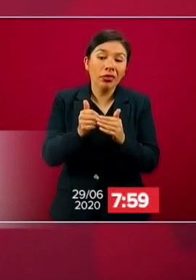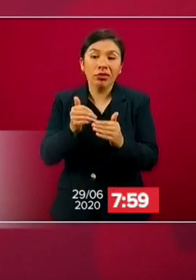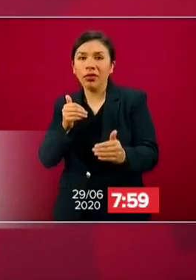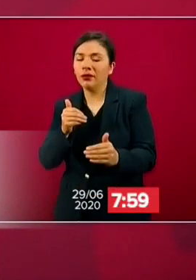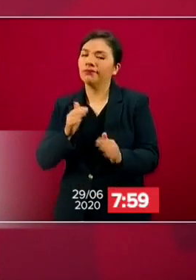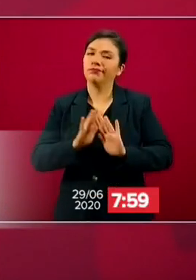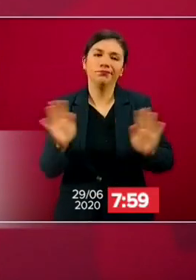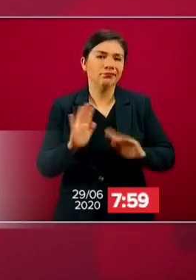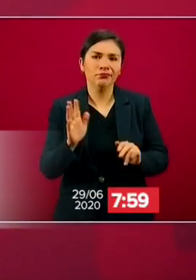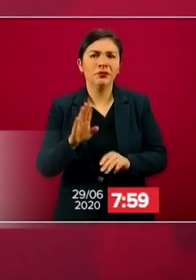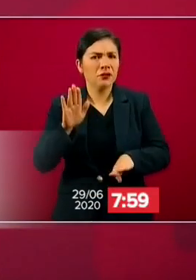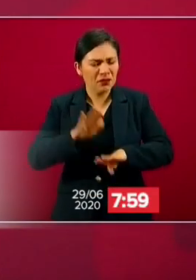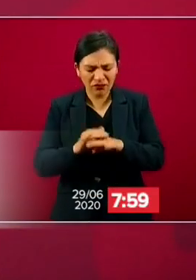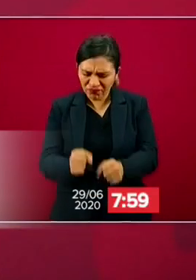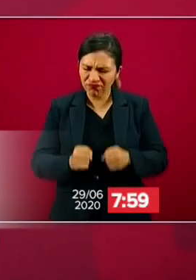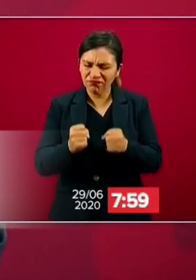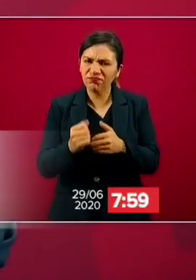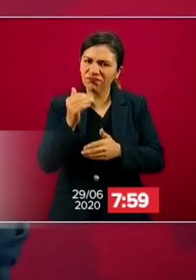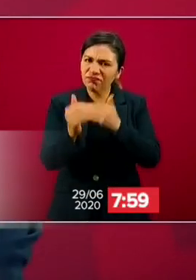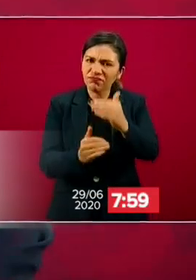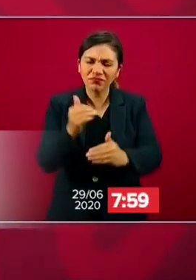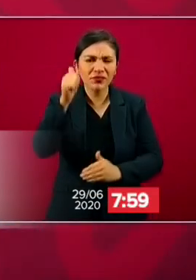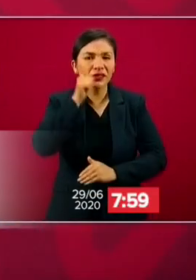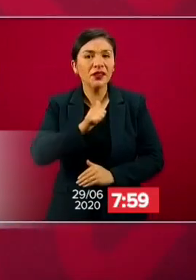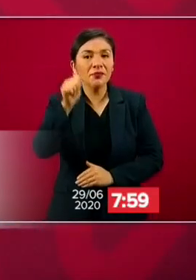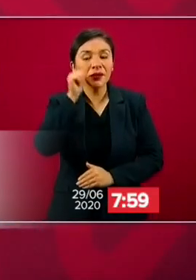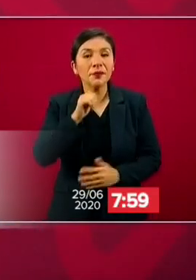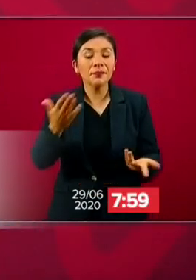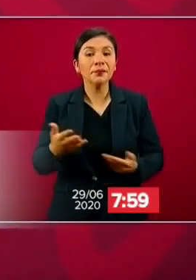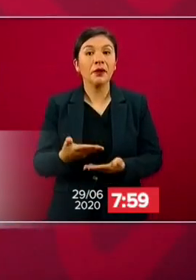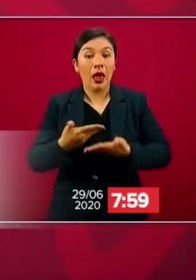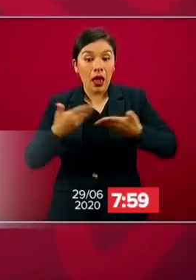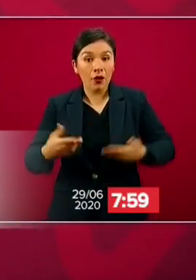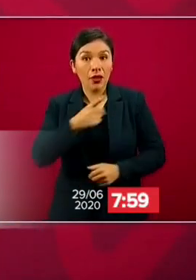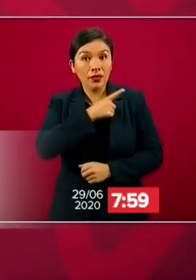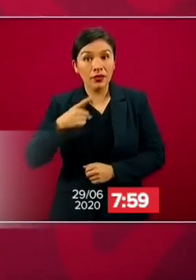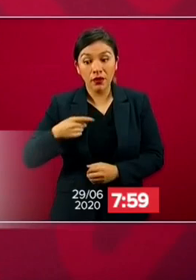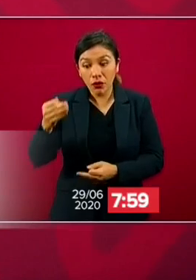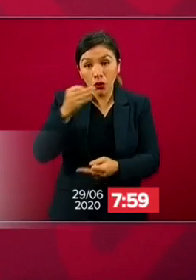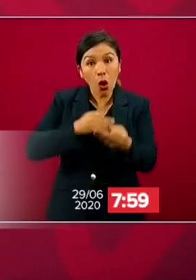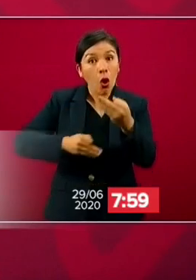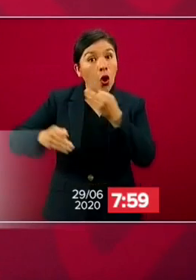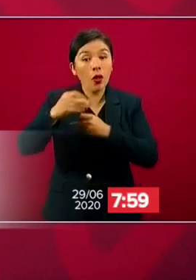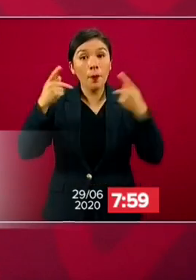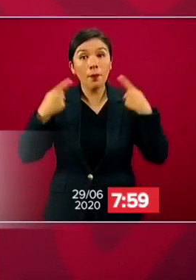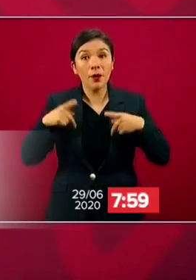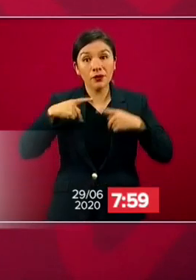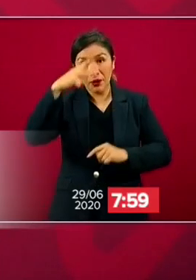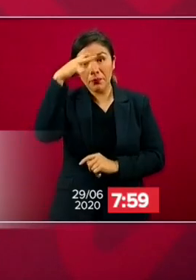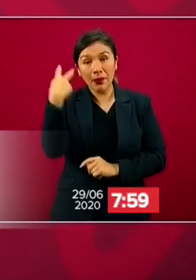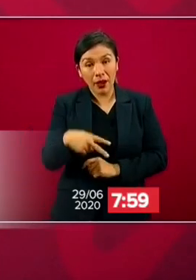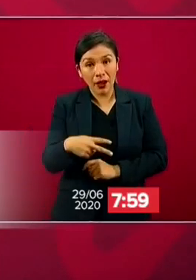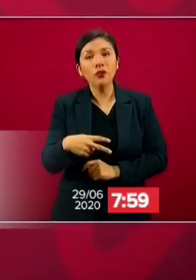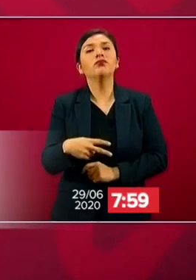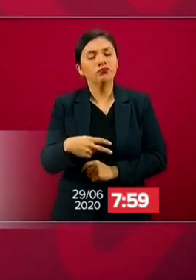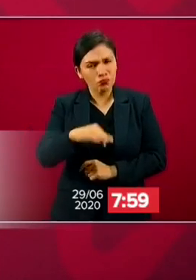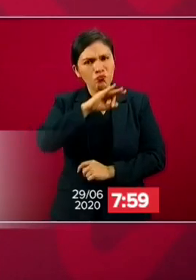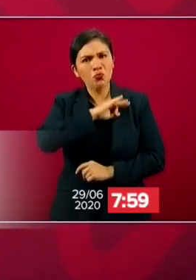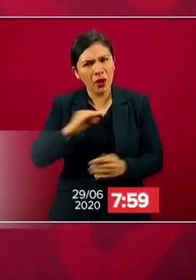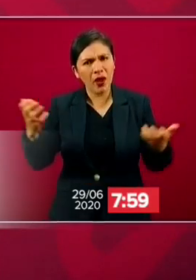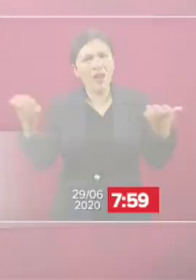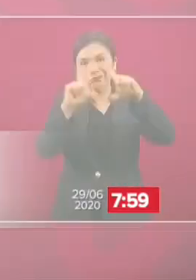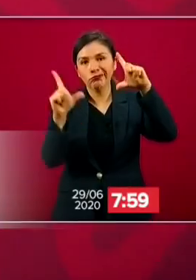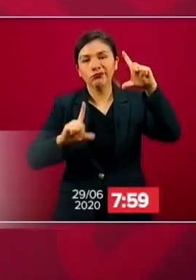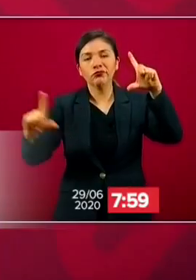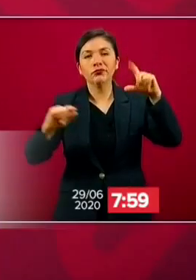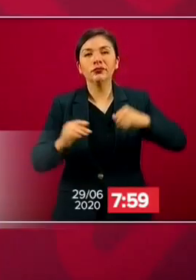ni siquiera para tomar impulso. Tenemos que lograr entre todos los mexicanos la transformación del